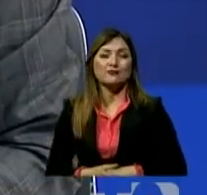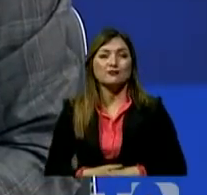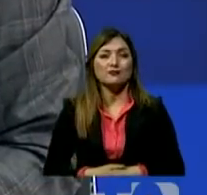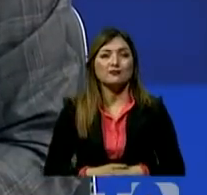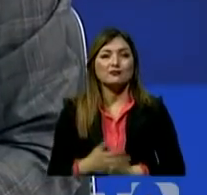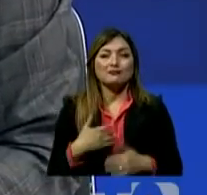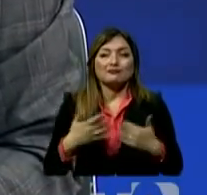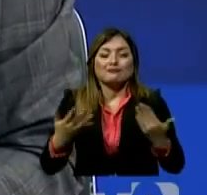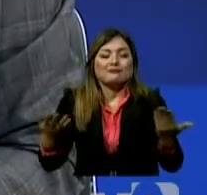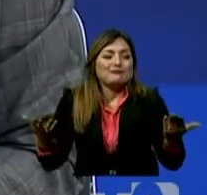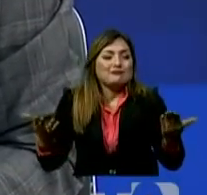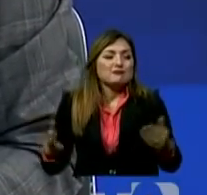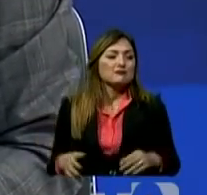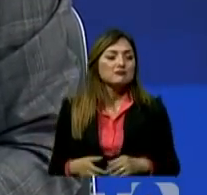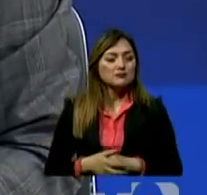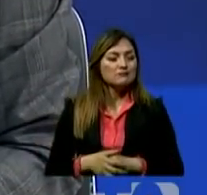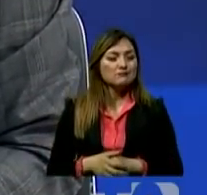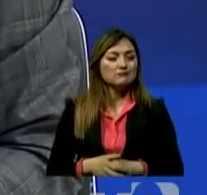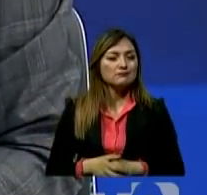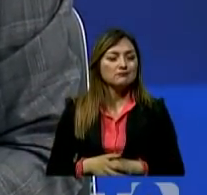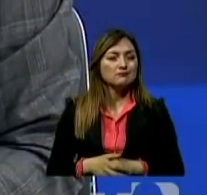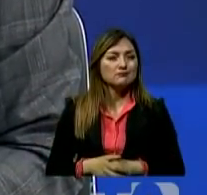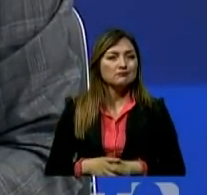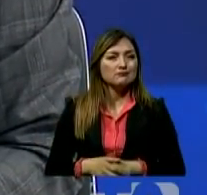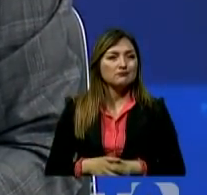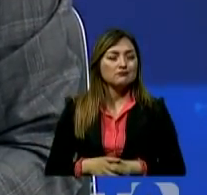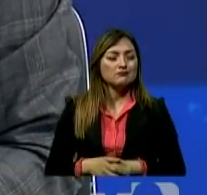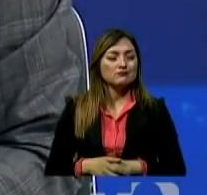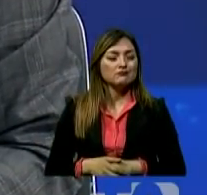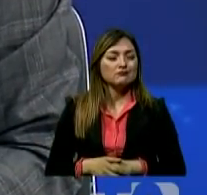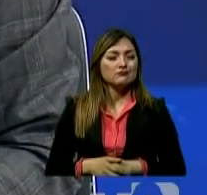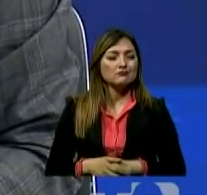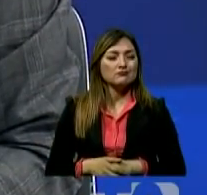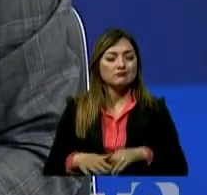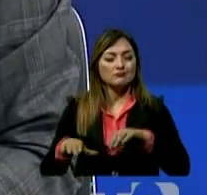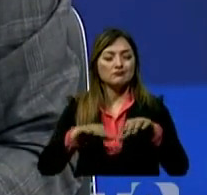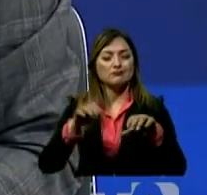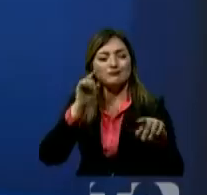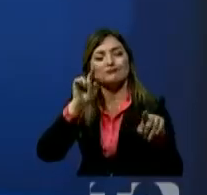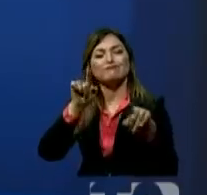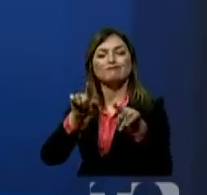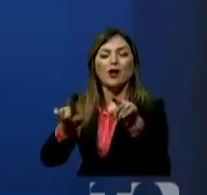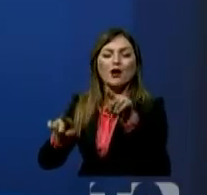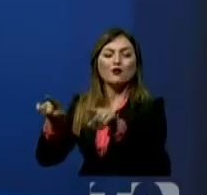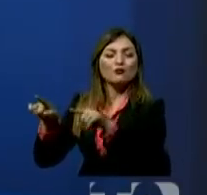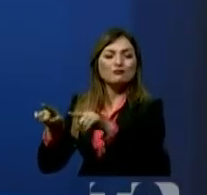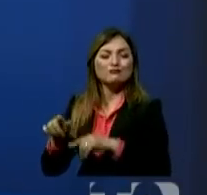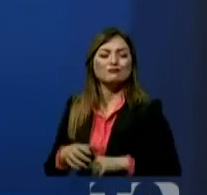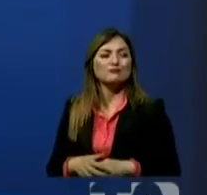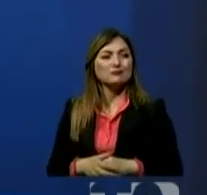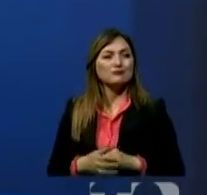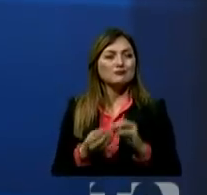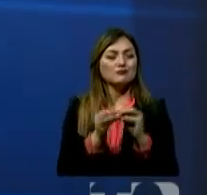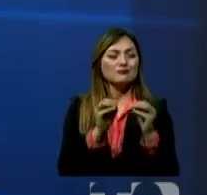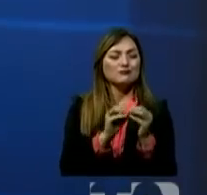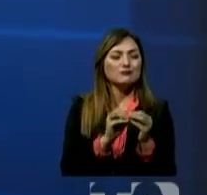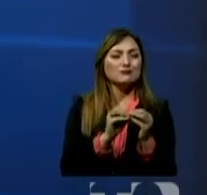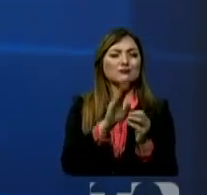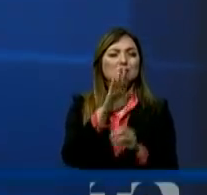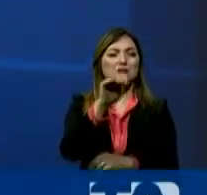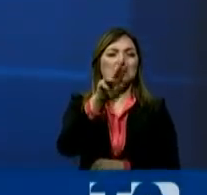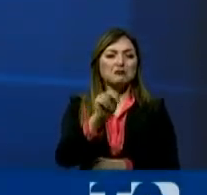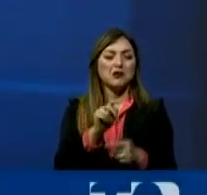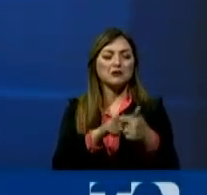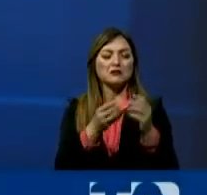ganando a todos, sino que igualmente estamos, o sea, no, aunque no coordinando, pero coincidimos tanto con el Partido